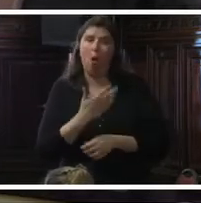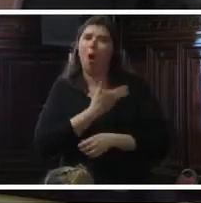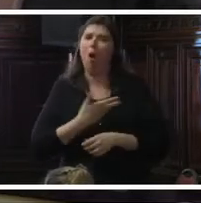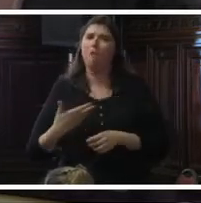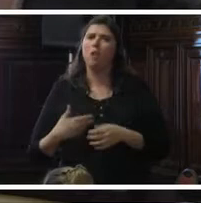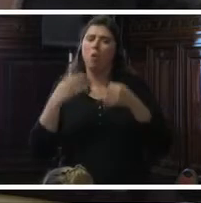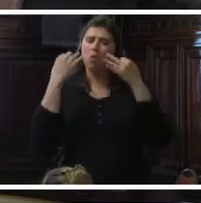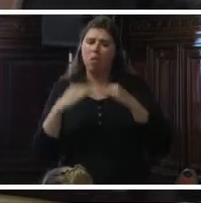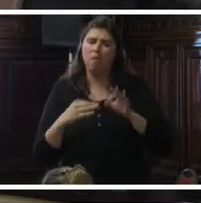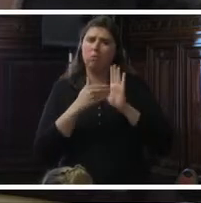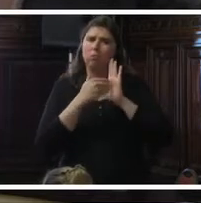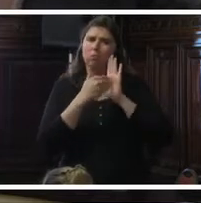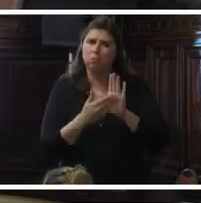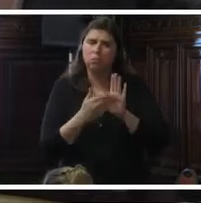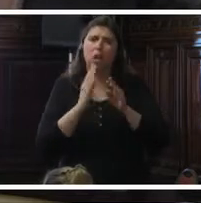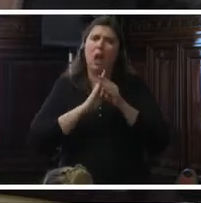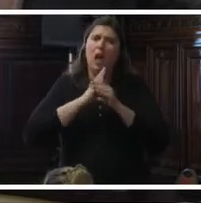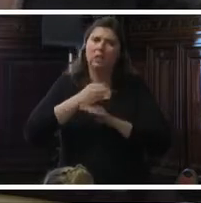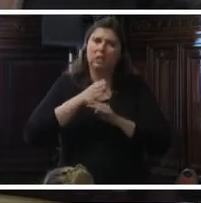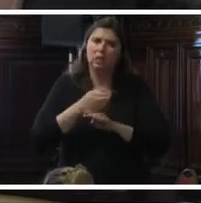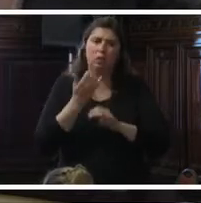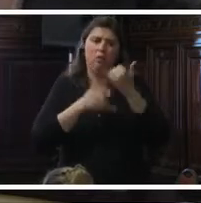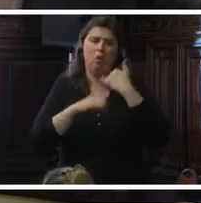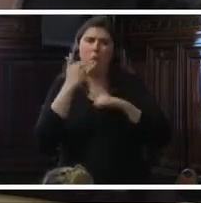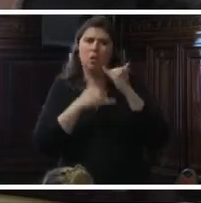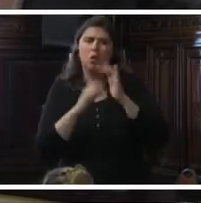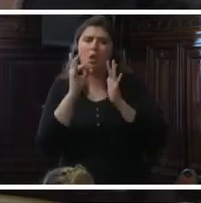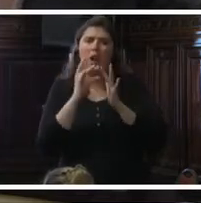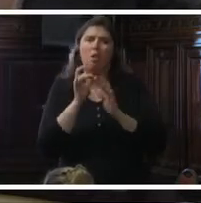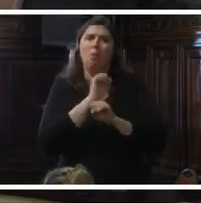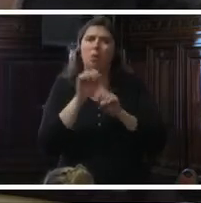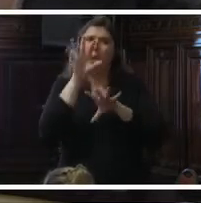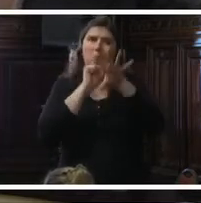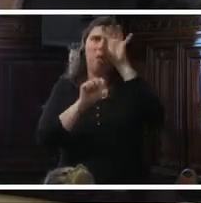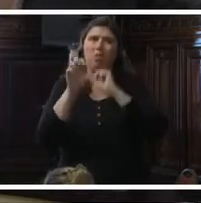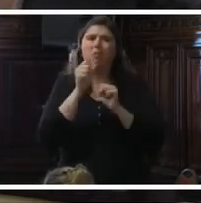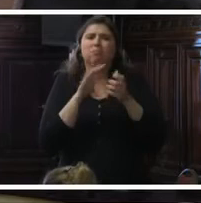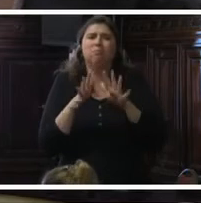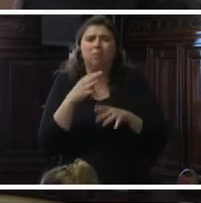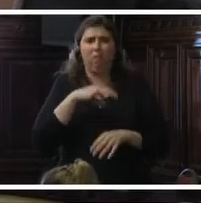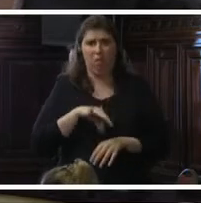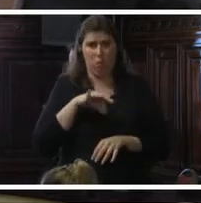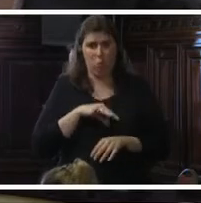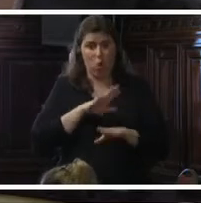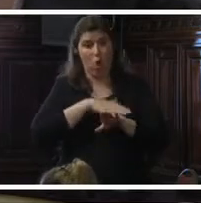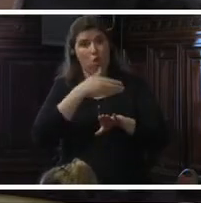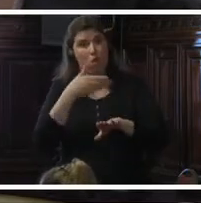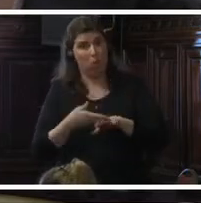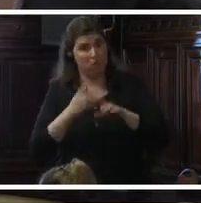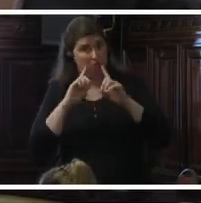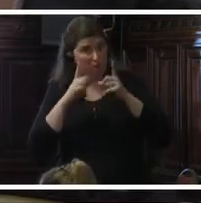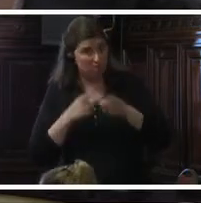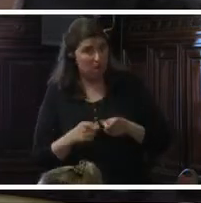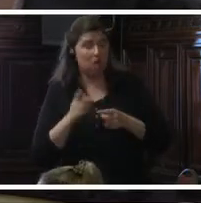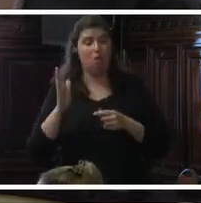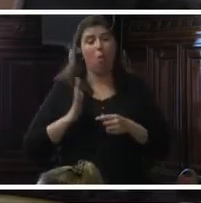garantizar, primero, el acceso a información de calidad y comprensiva sobre el virus, sus consecuencias y las opciones disponibles